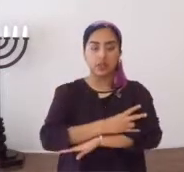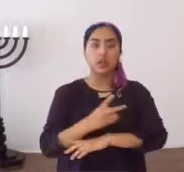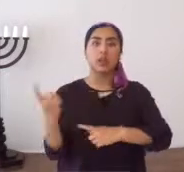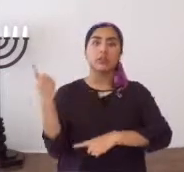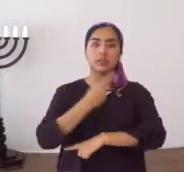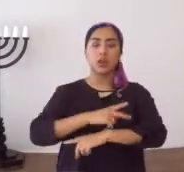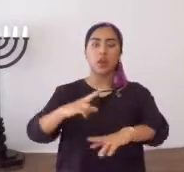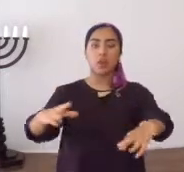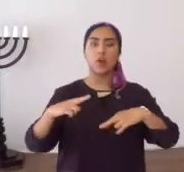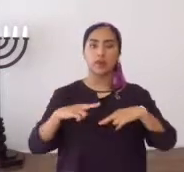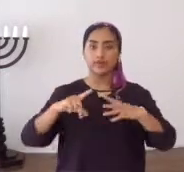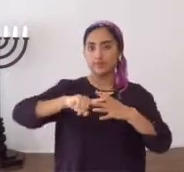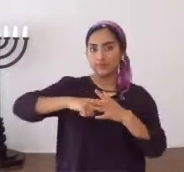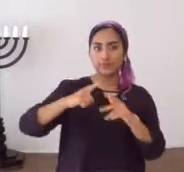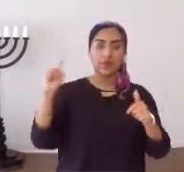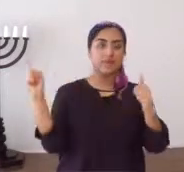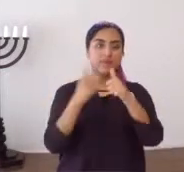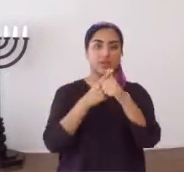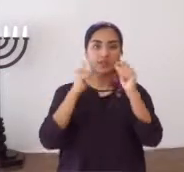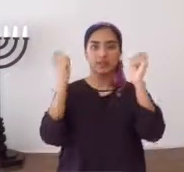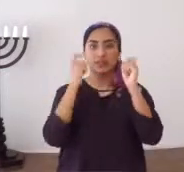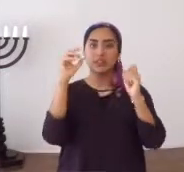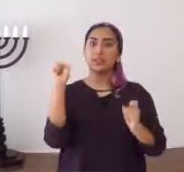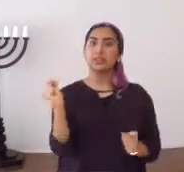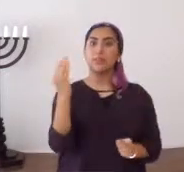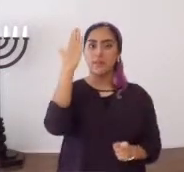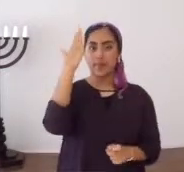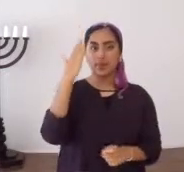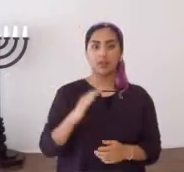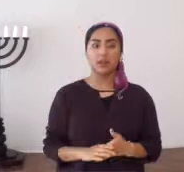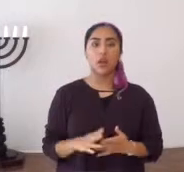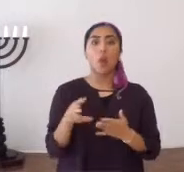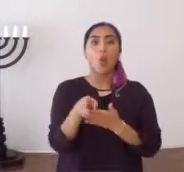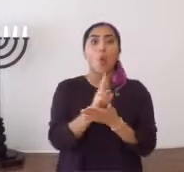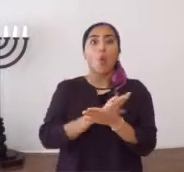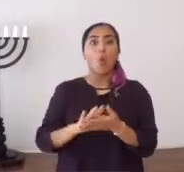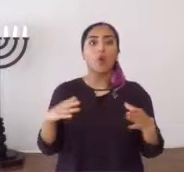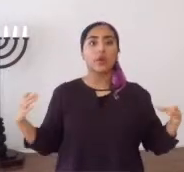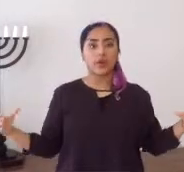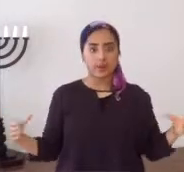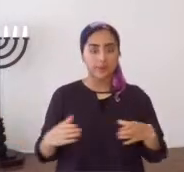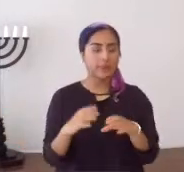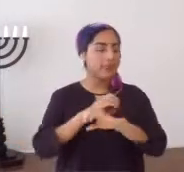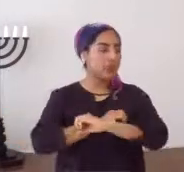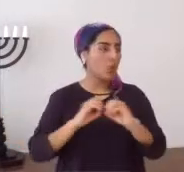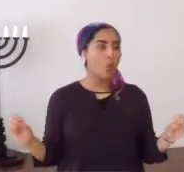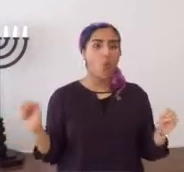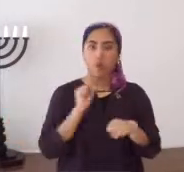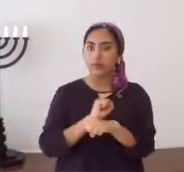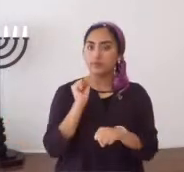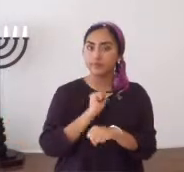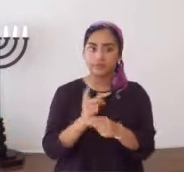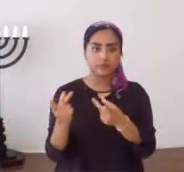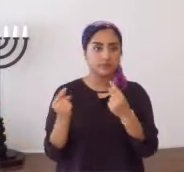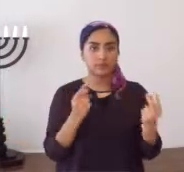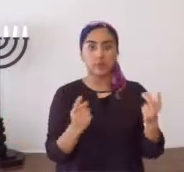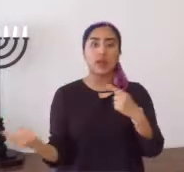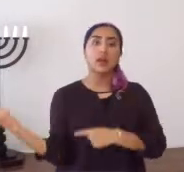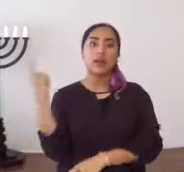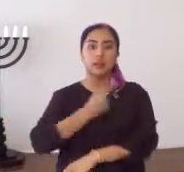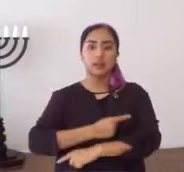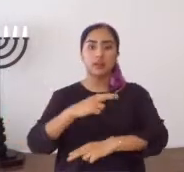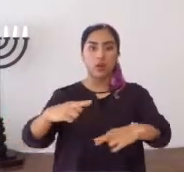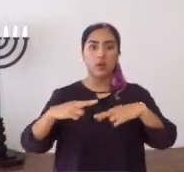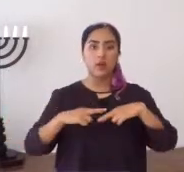trabajará, más el séptimo, sería día de reposo, empieza la primera fiesta, el Shabbat, cada dos, convocación, ningún trabajo,